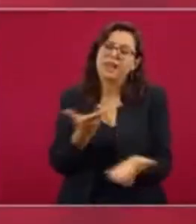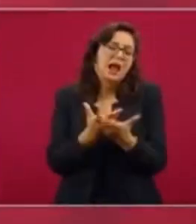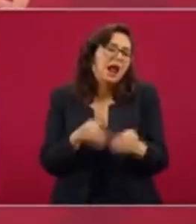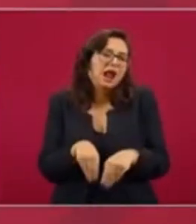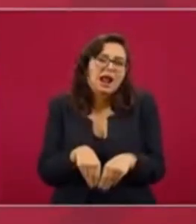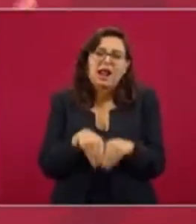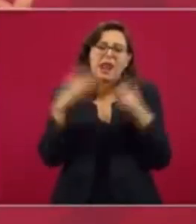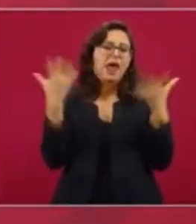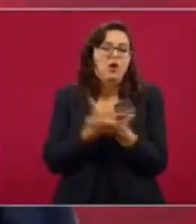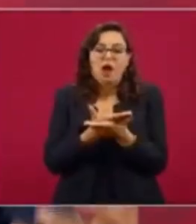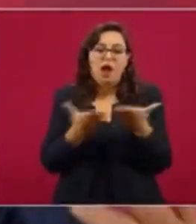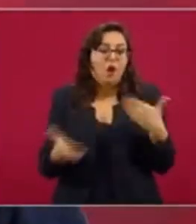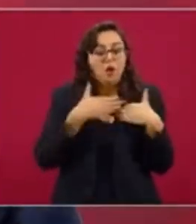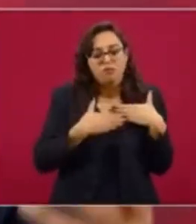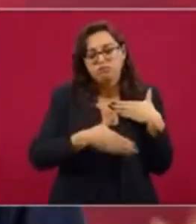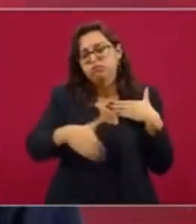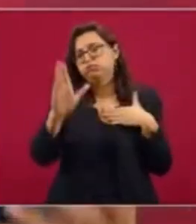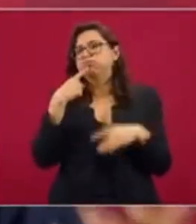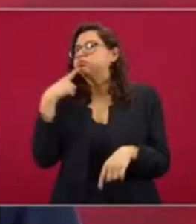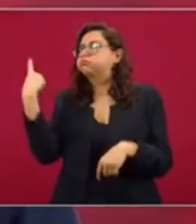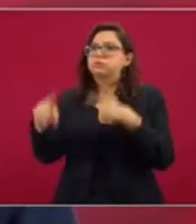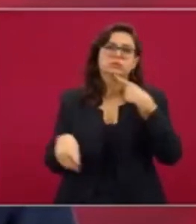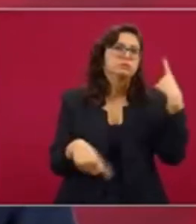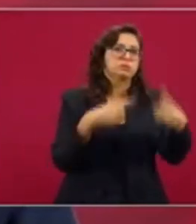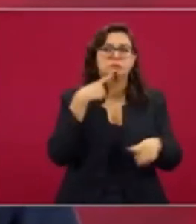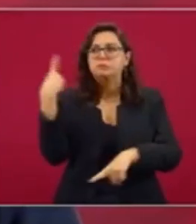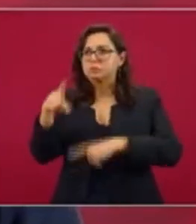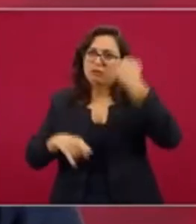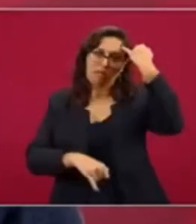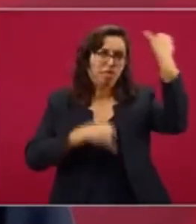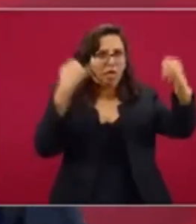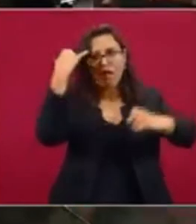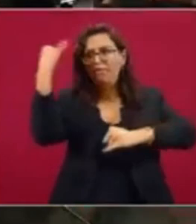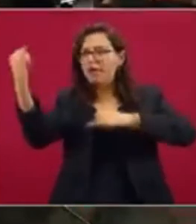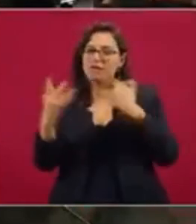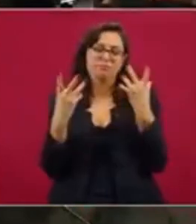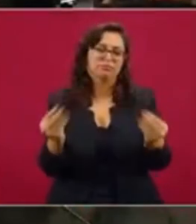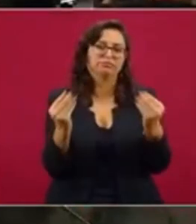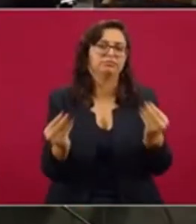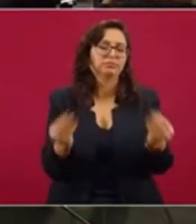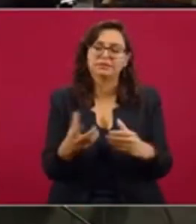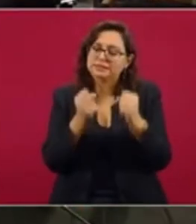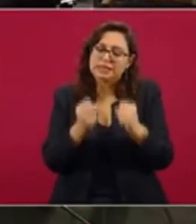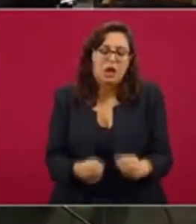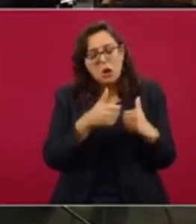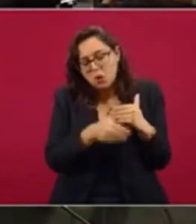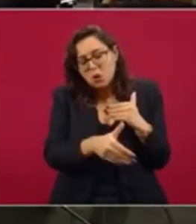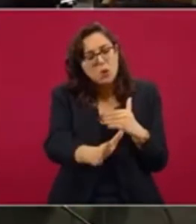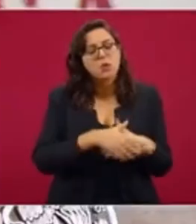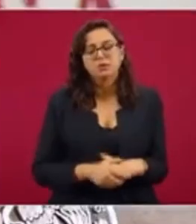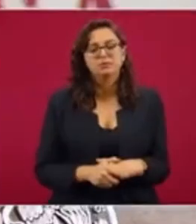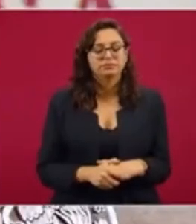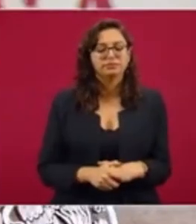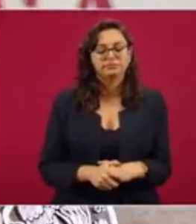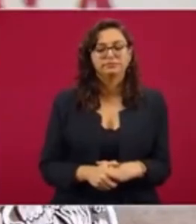las denuncias de todo y se van a seguir